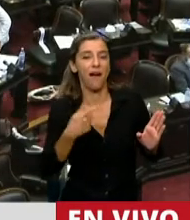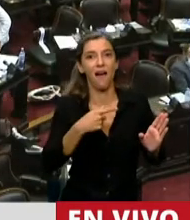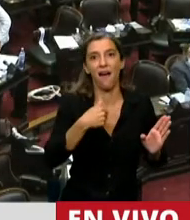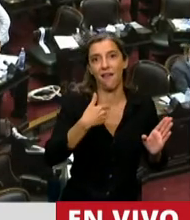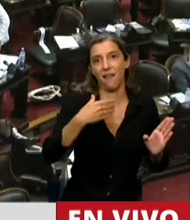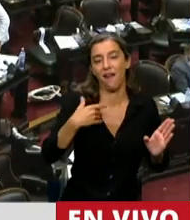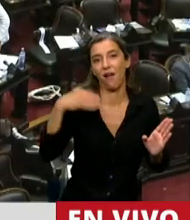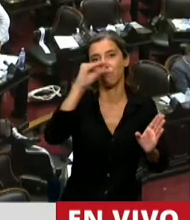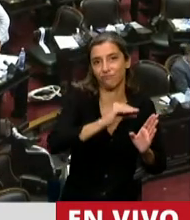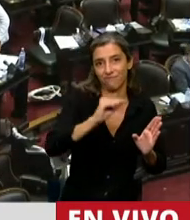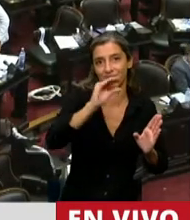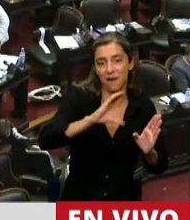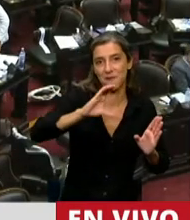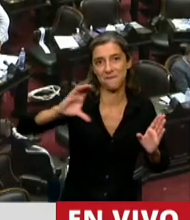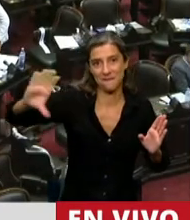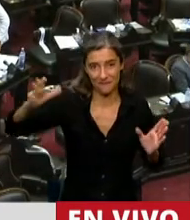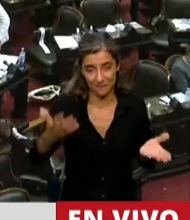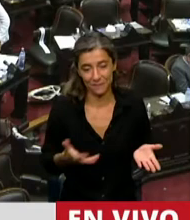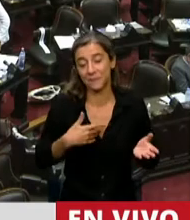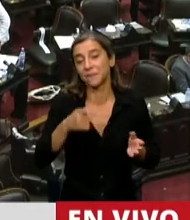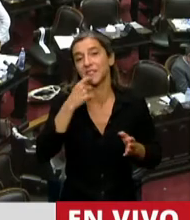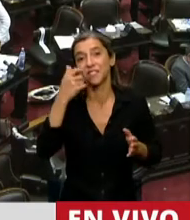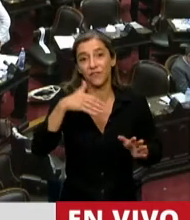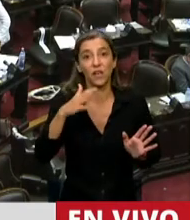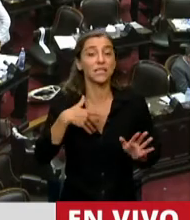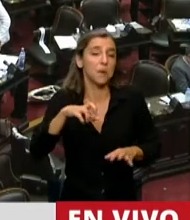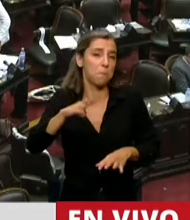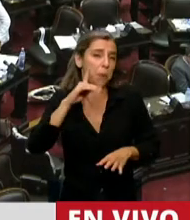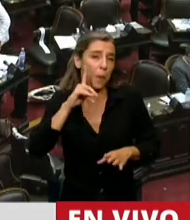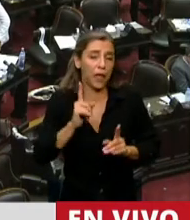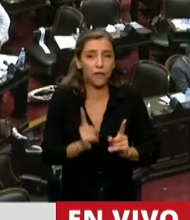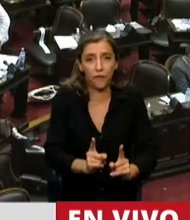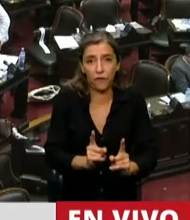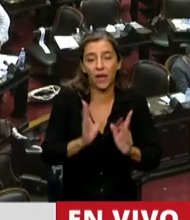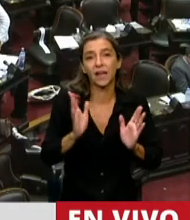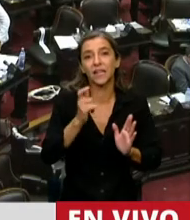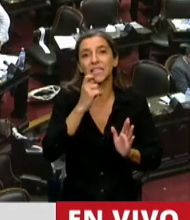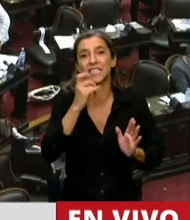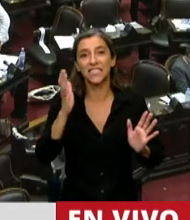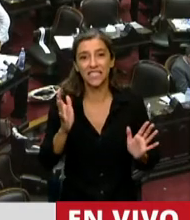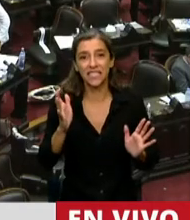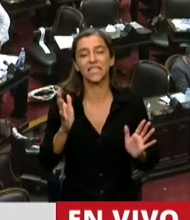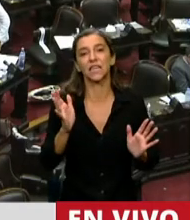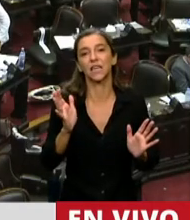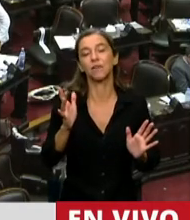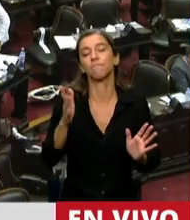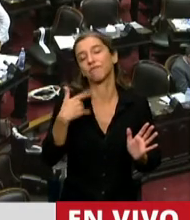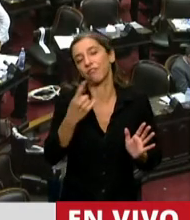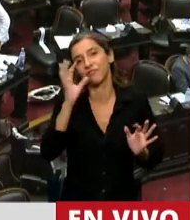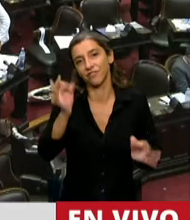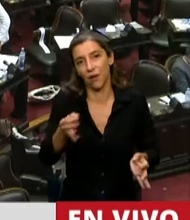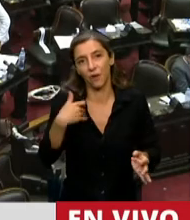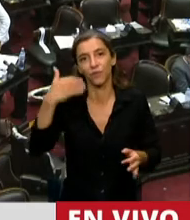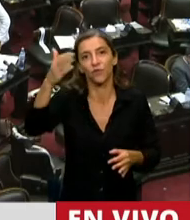sobrefinanciamiento, si los números del PBI fueran los actuales y por supuesto siempre confiamos en que la Argentina